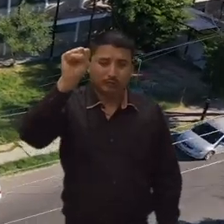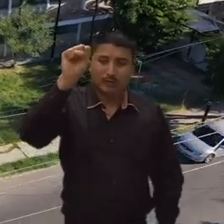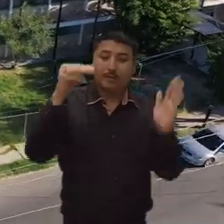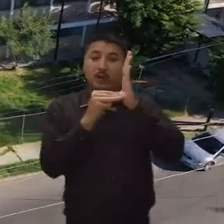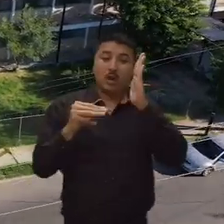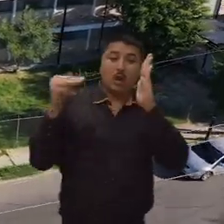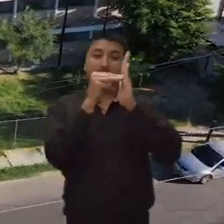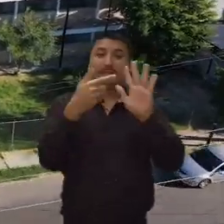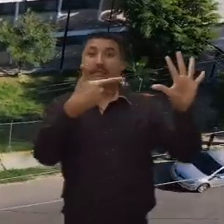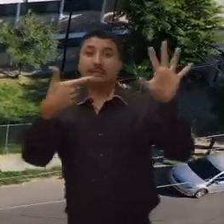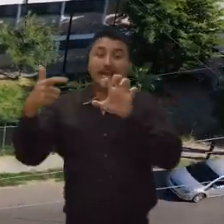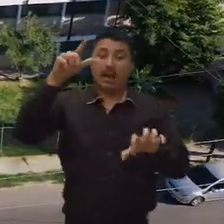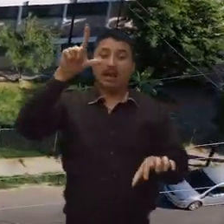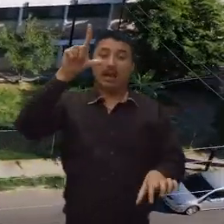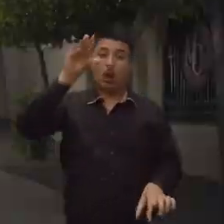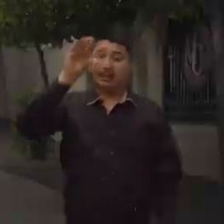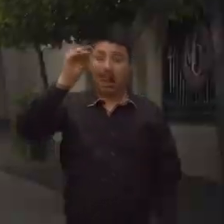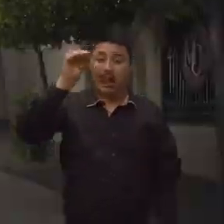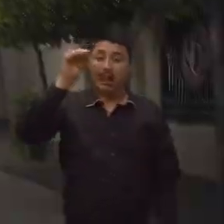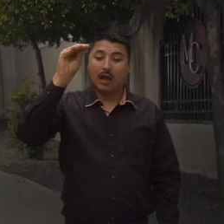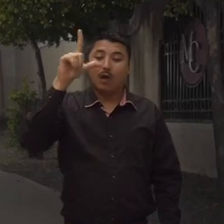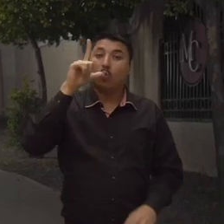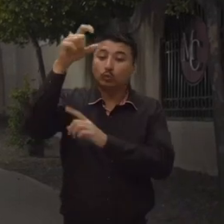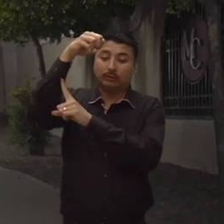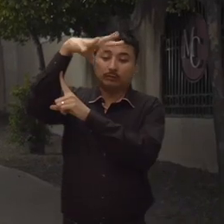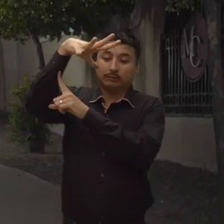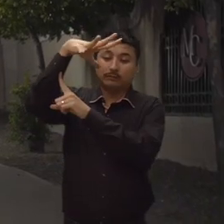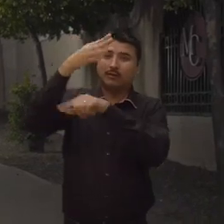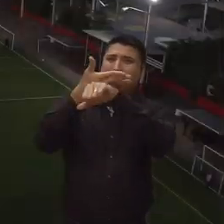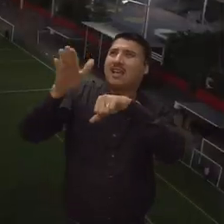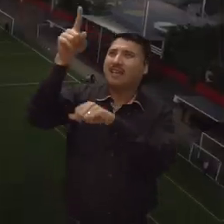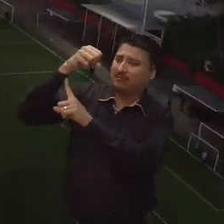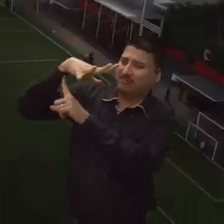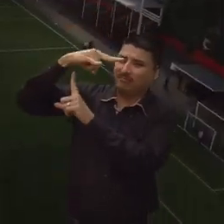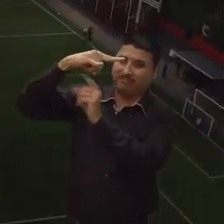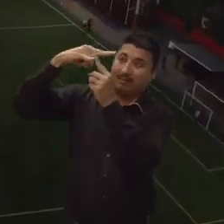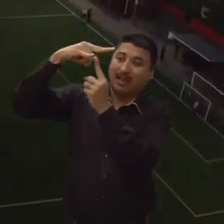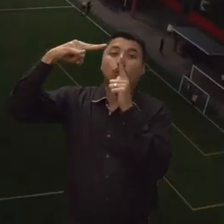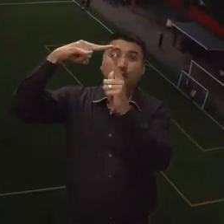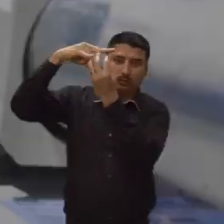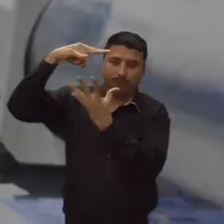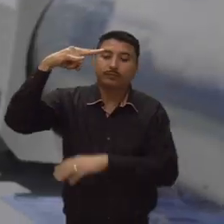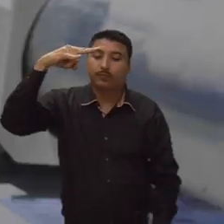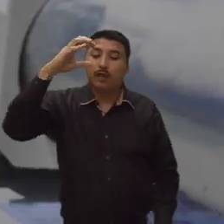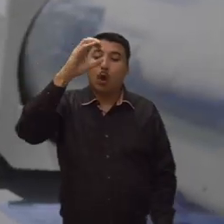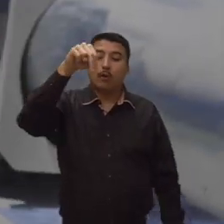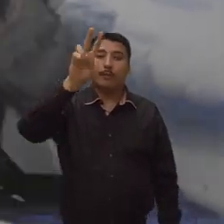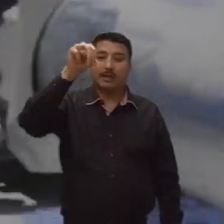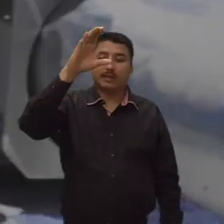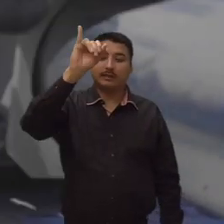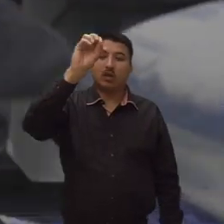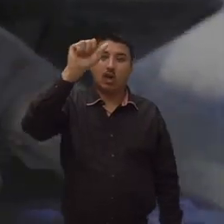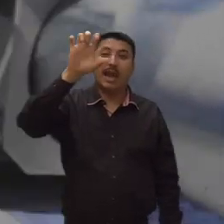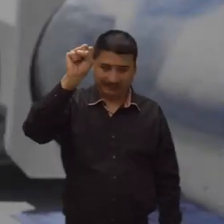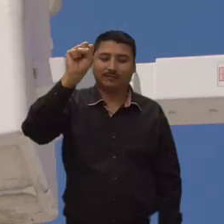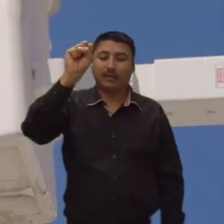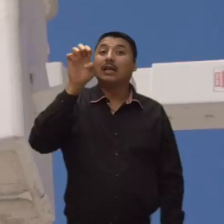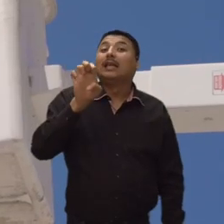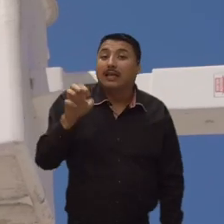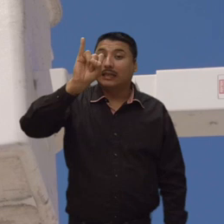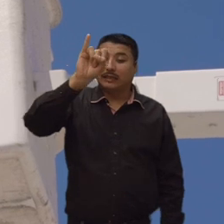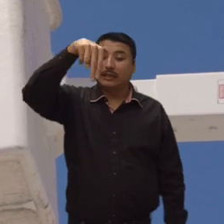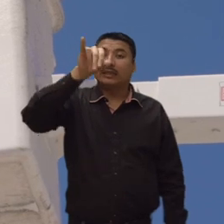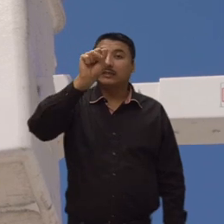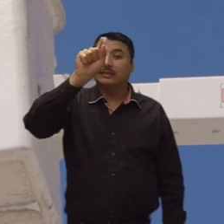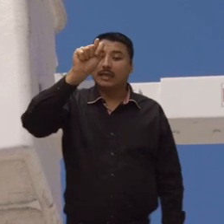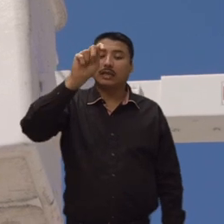eficiencia y sustentabilidad energética, iluminaremos la vía pública y campos deportivos. Evitaremos la emisión de 767